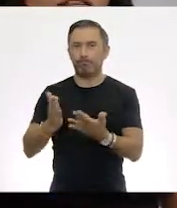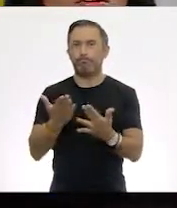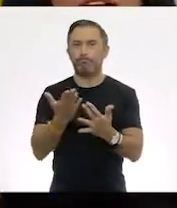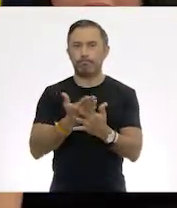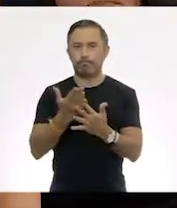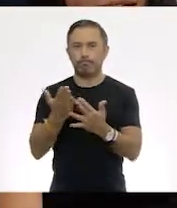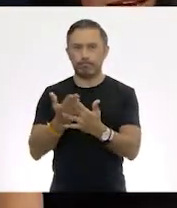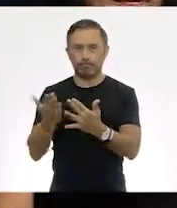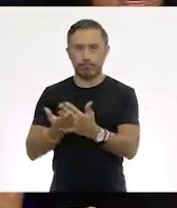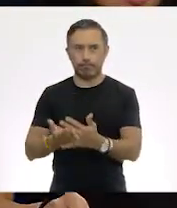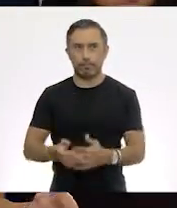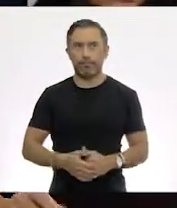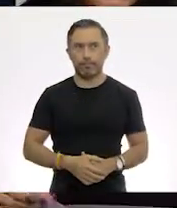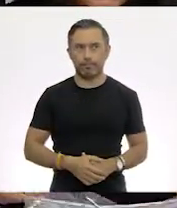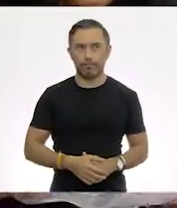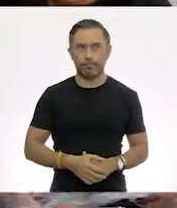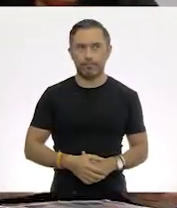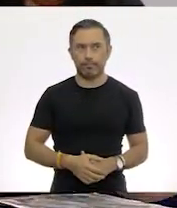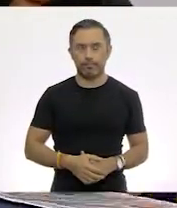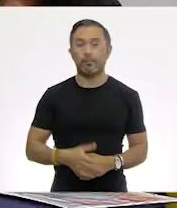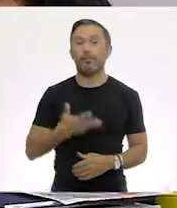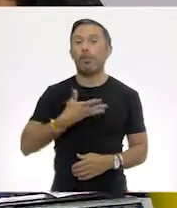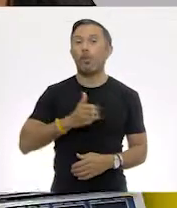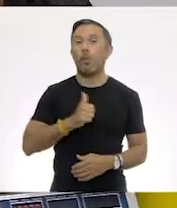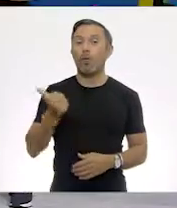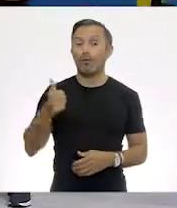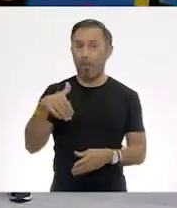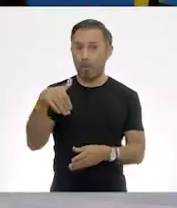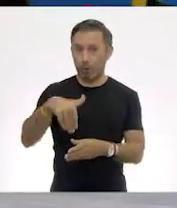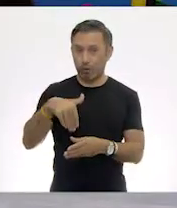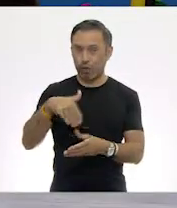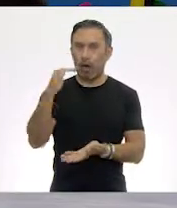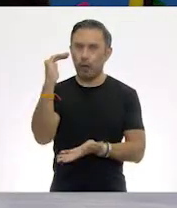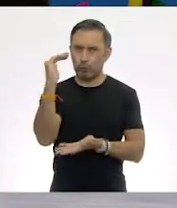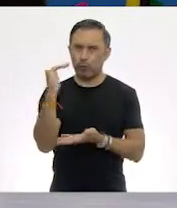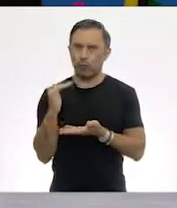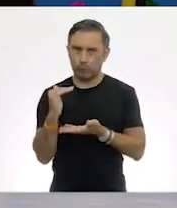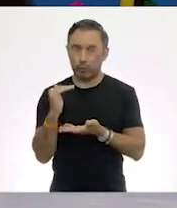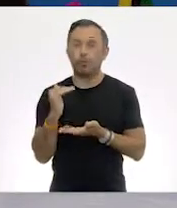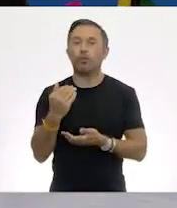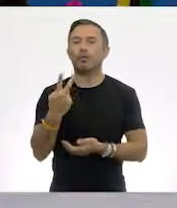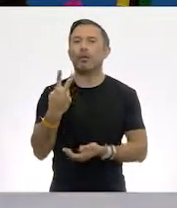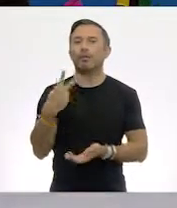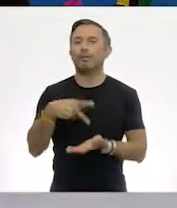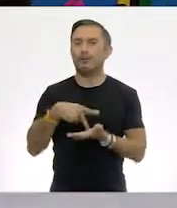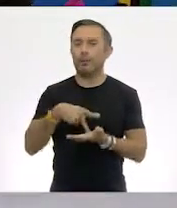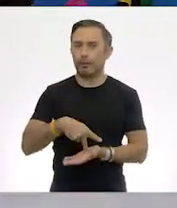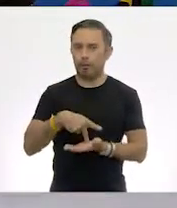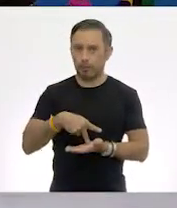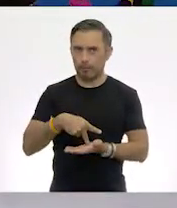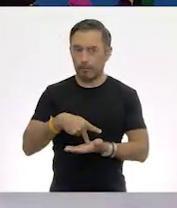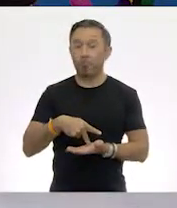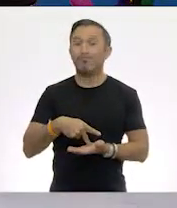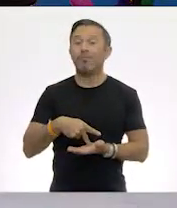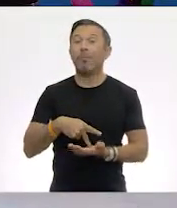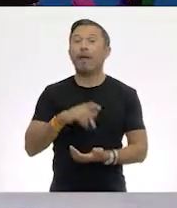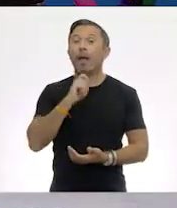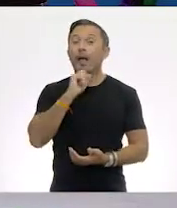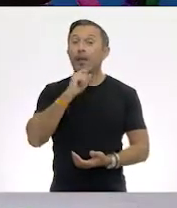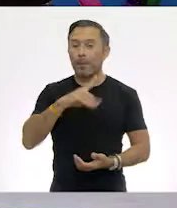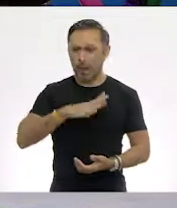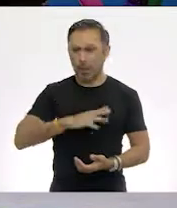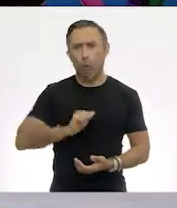En otras pequeñas bolsas de 2 kilos, pero también hay unas más